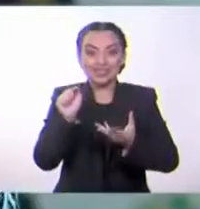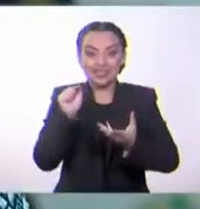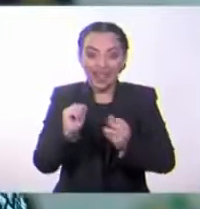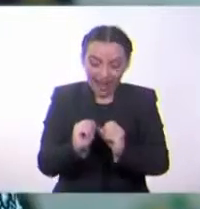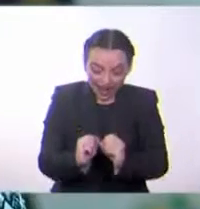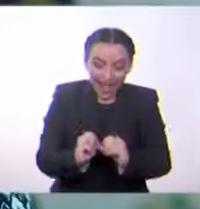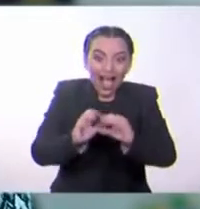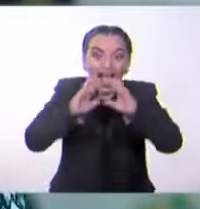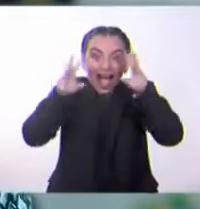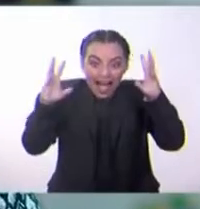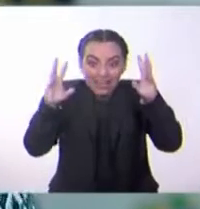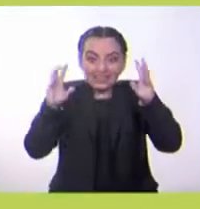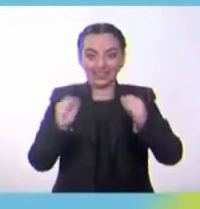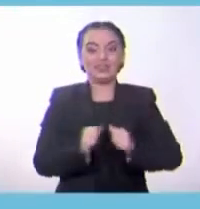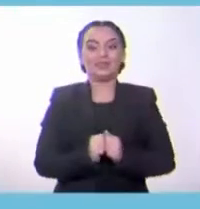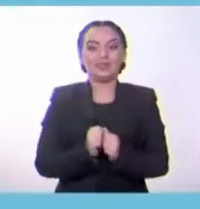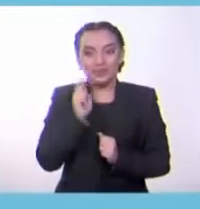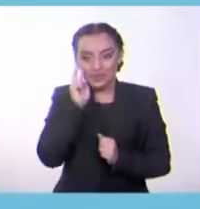recorrido por la historia.